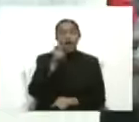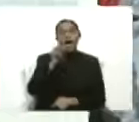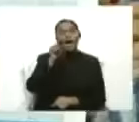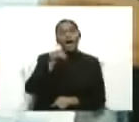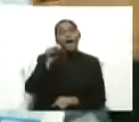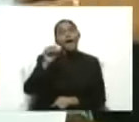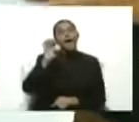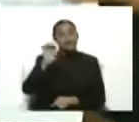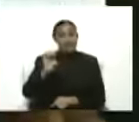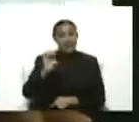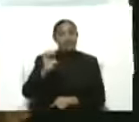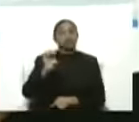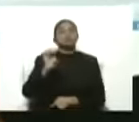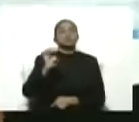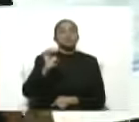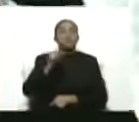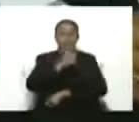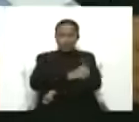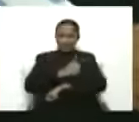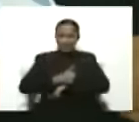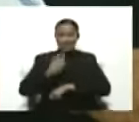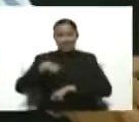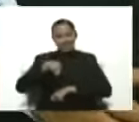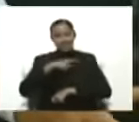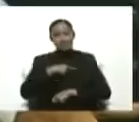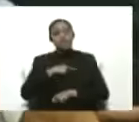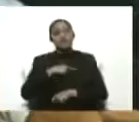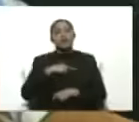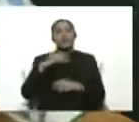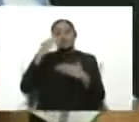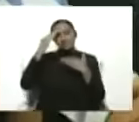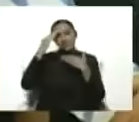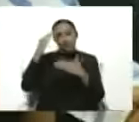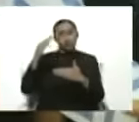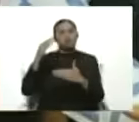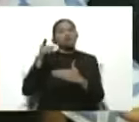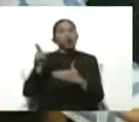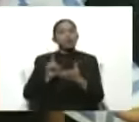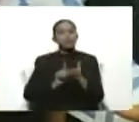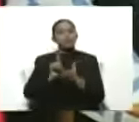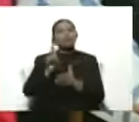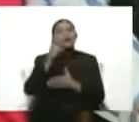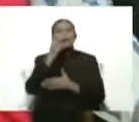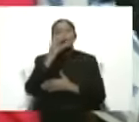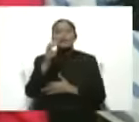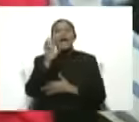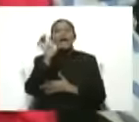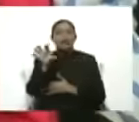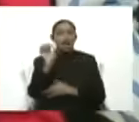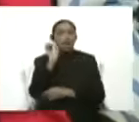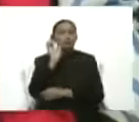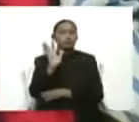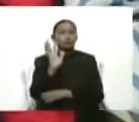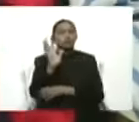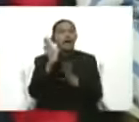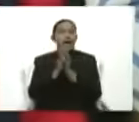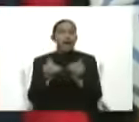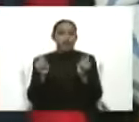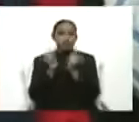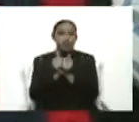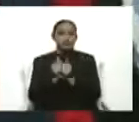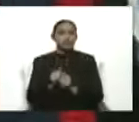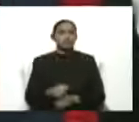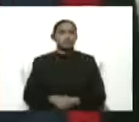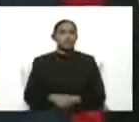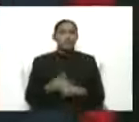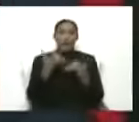hoy allá. De aquí le enviamos un saludo. Bueno, esto vamos a invitar a la